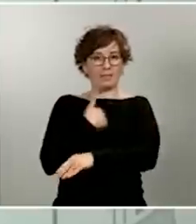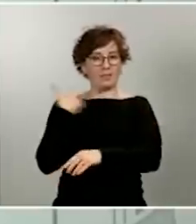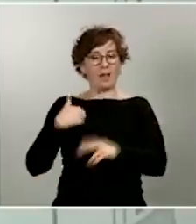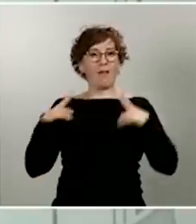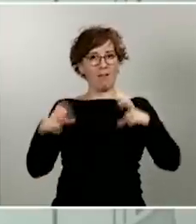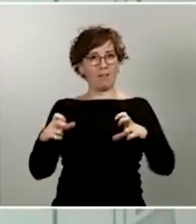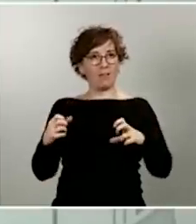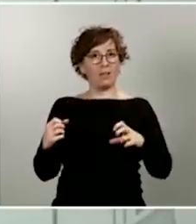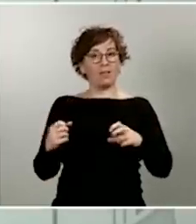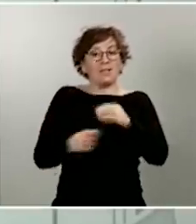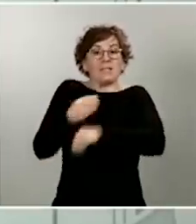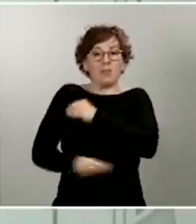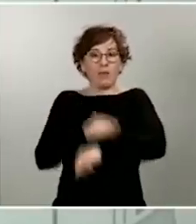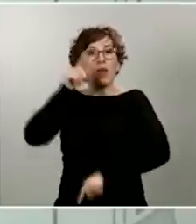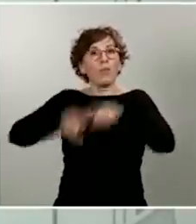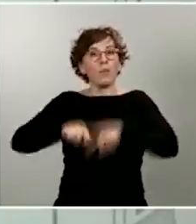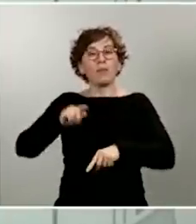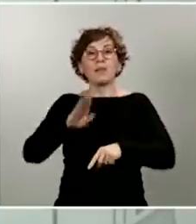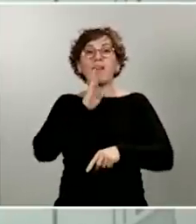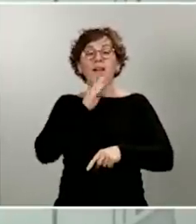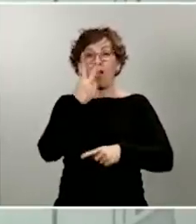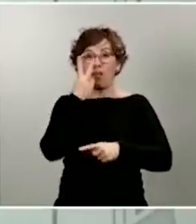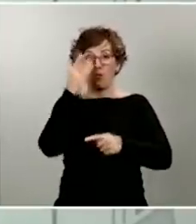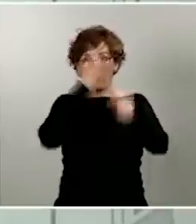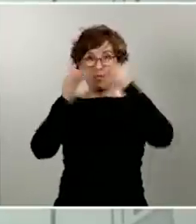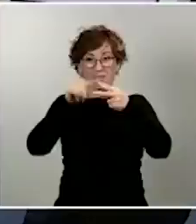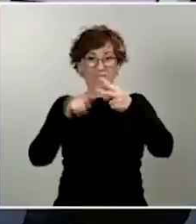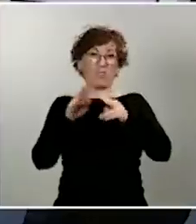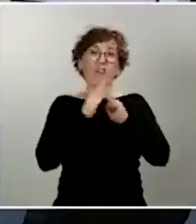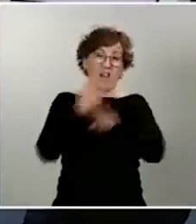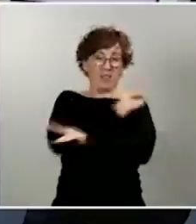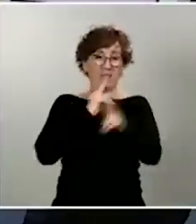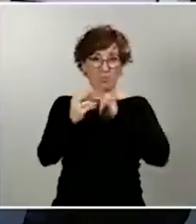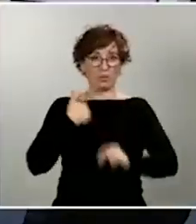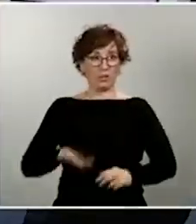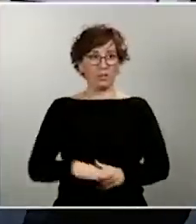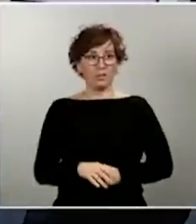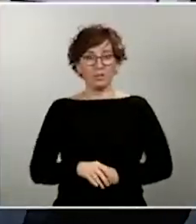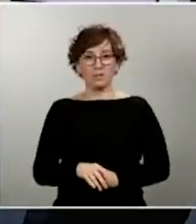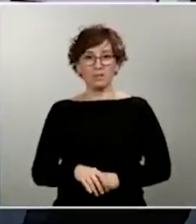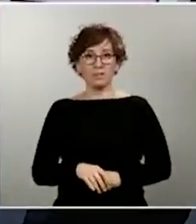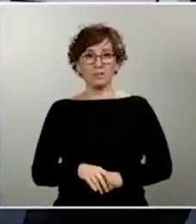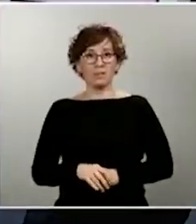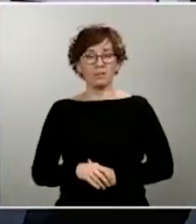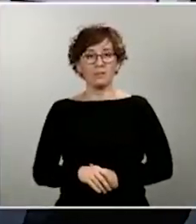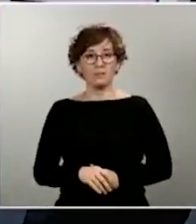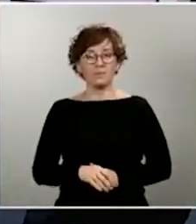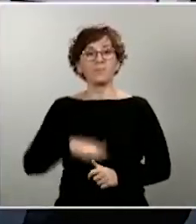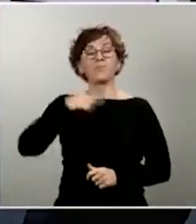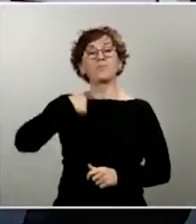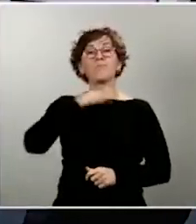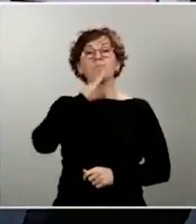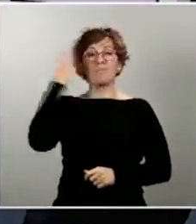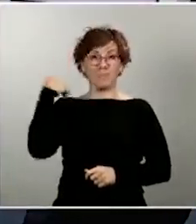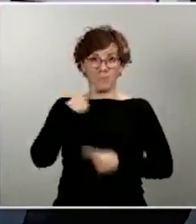en base a los criterios que he expresado en la respuesta a la pregunta anterior. A mí me gustaría hacer una precisión, lo he dicho antes, pero que no queda ninguna duda porque los